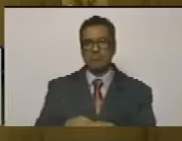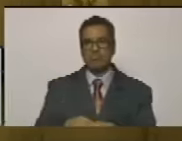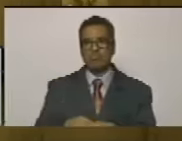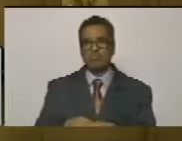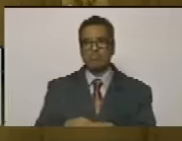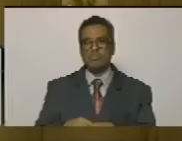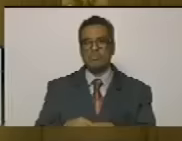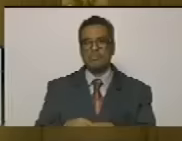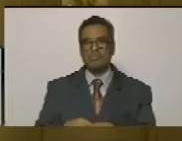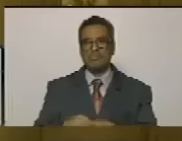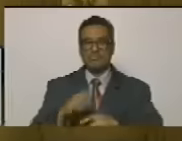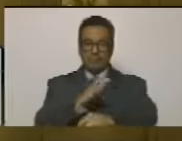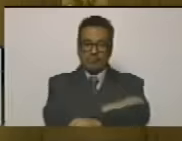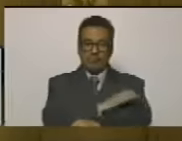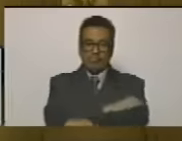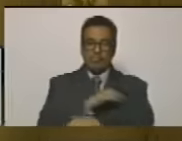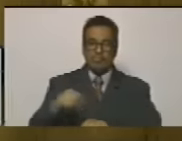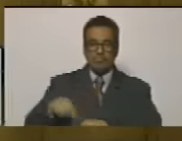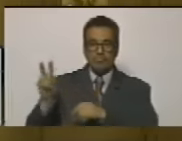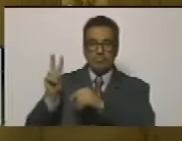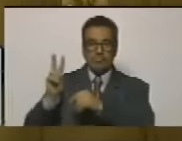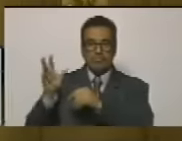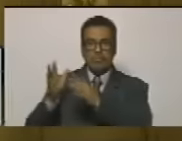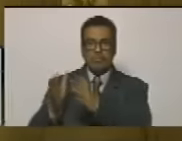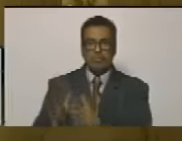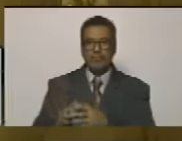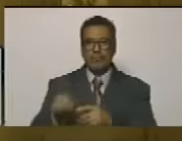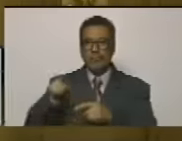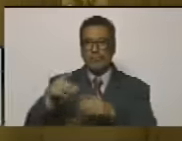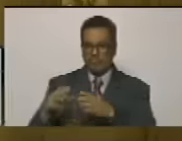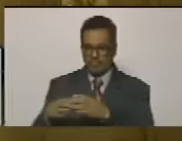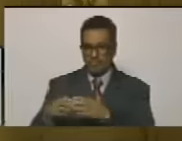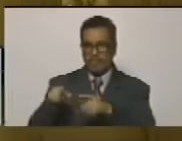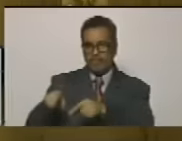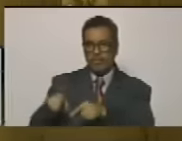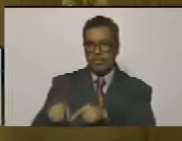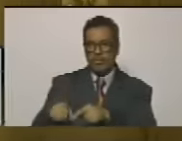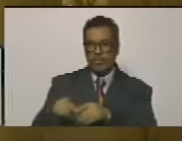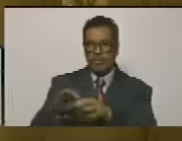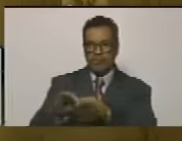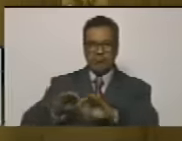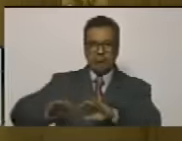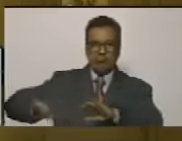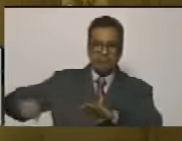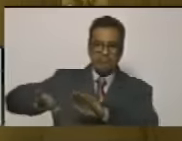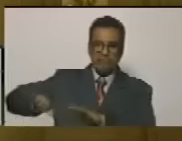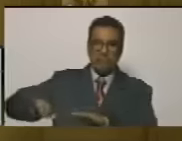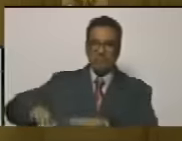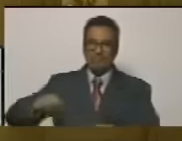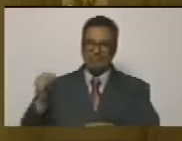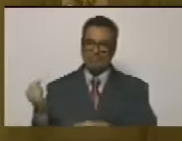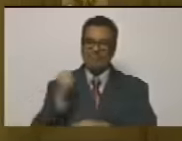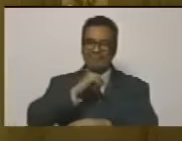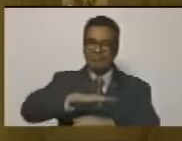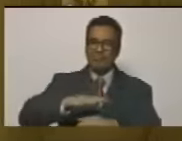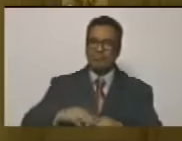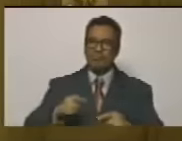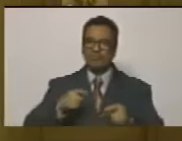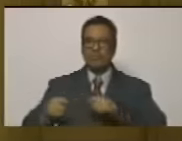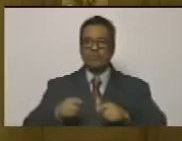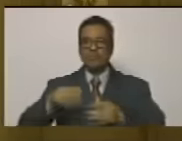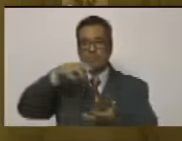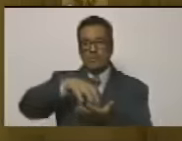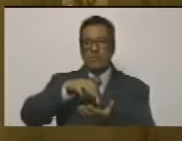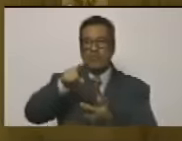de la oposición venezolana, de un sector extremista y golpista que tomó este